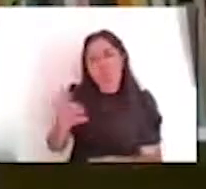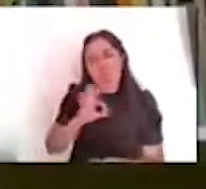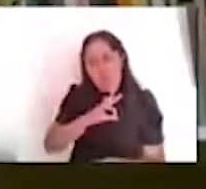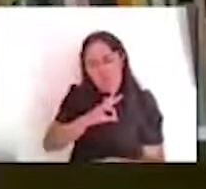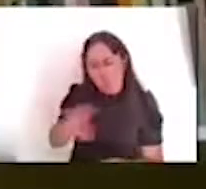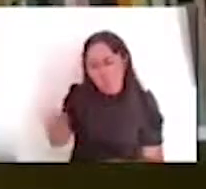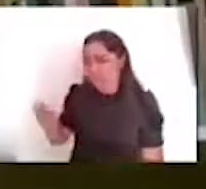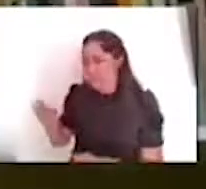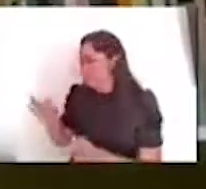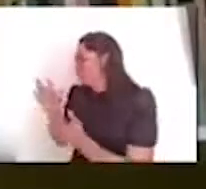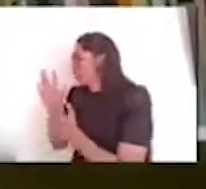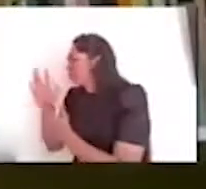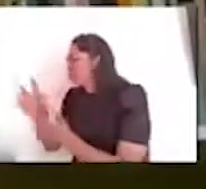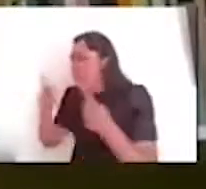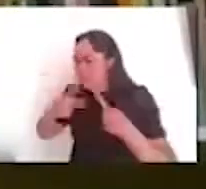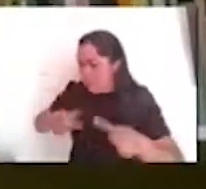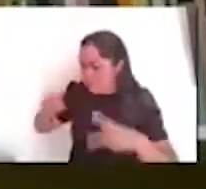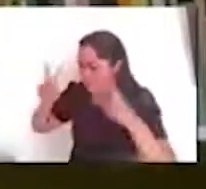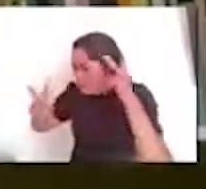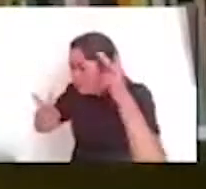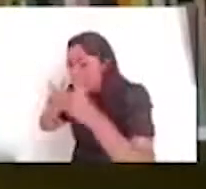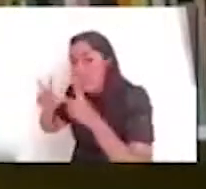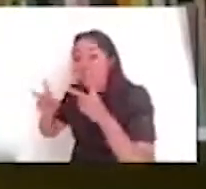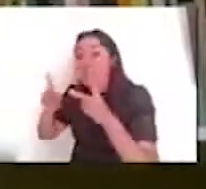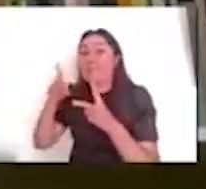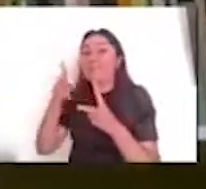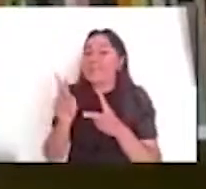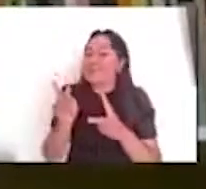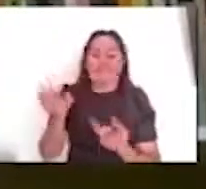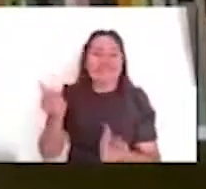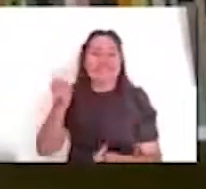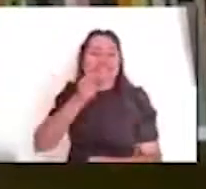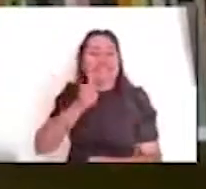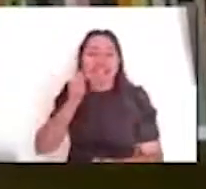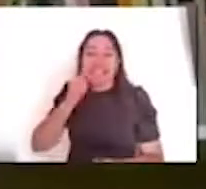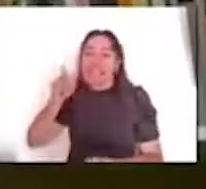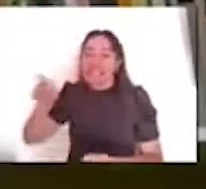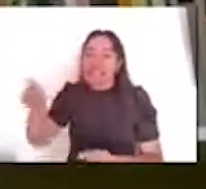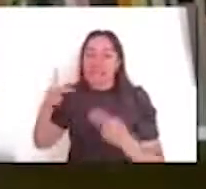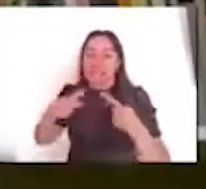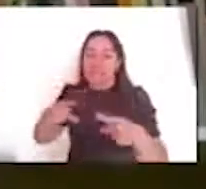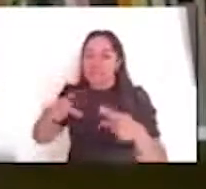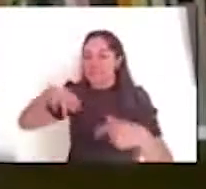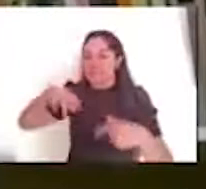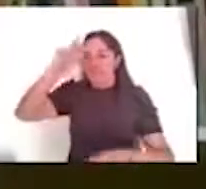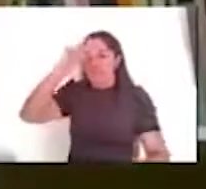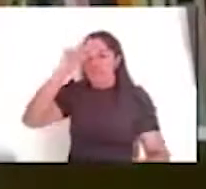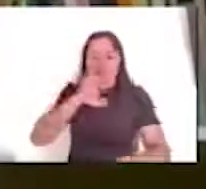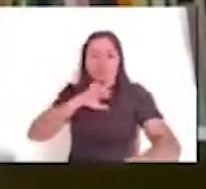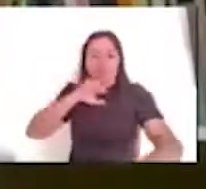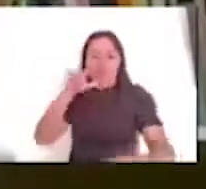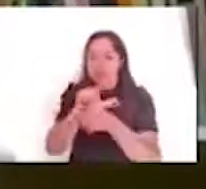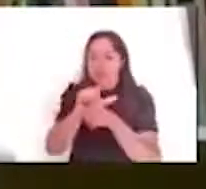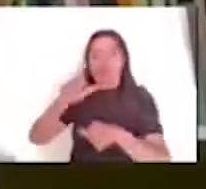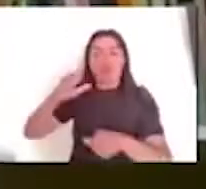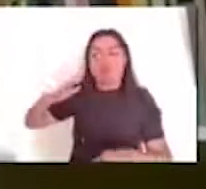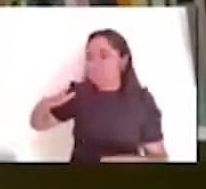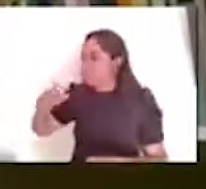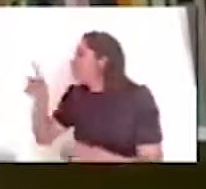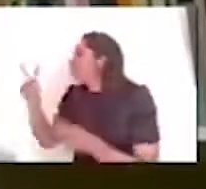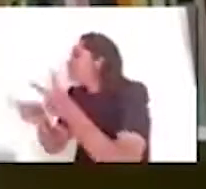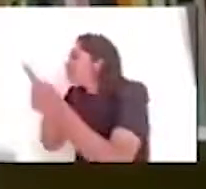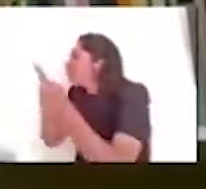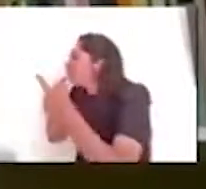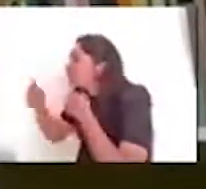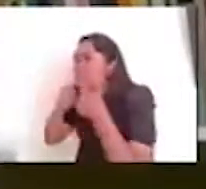que esto, pues, es analizado por muchos especialistas y también por el mismo Instituto Nacional Antropología e Historia. En